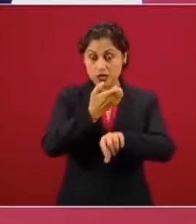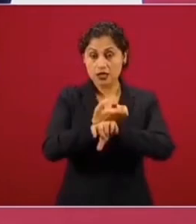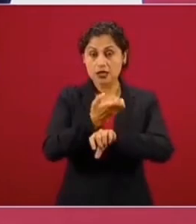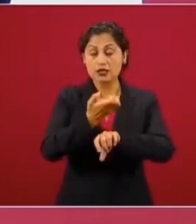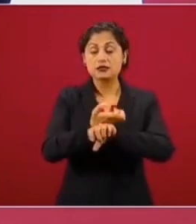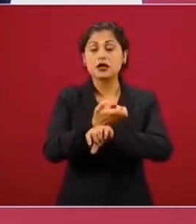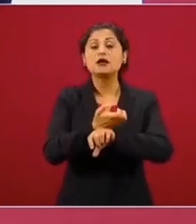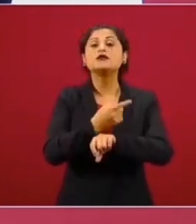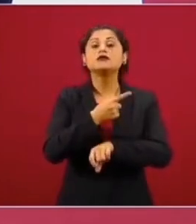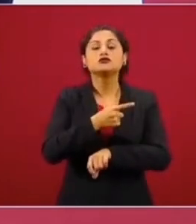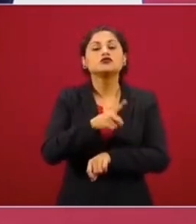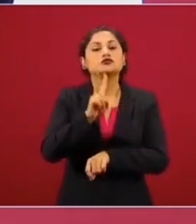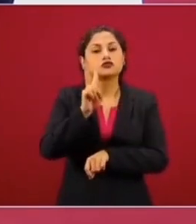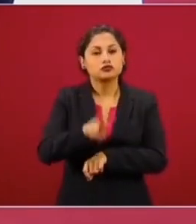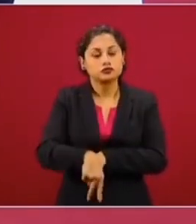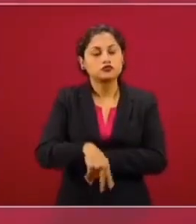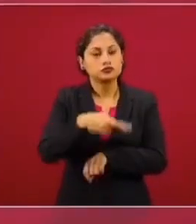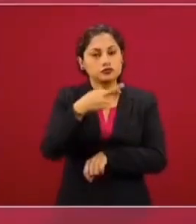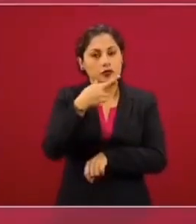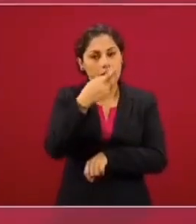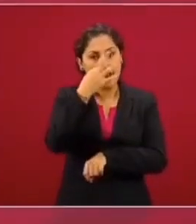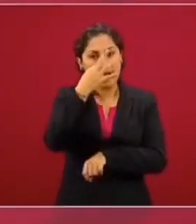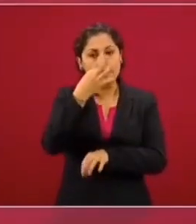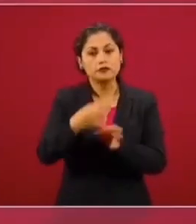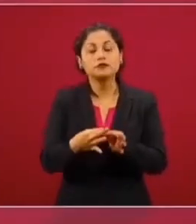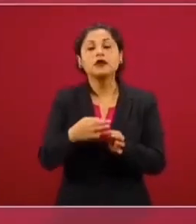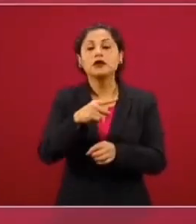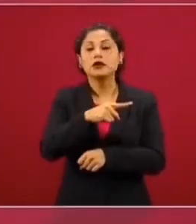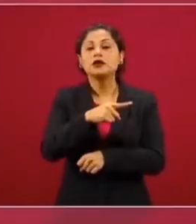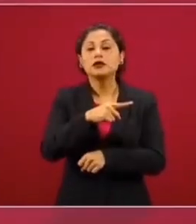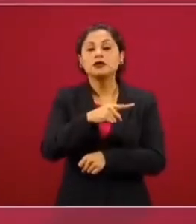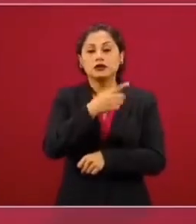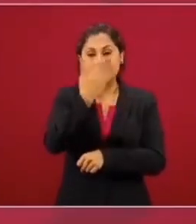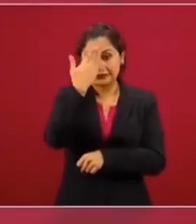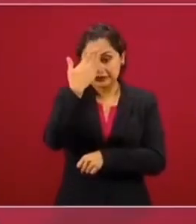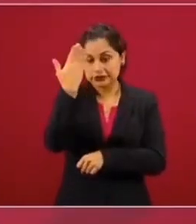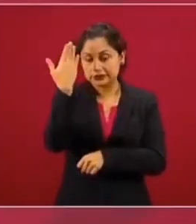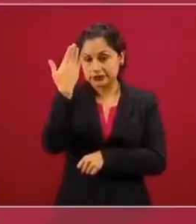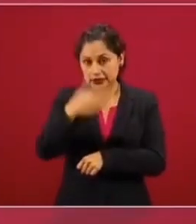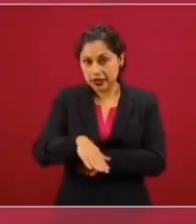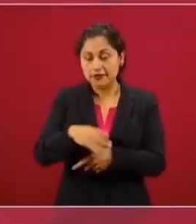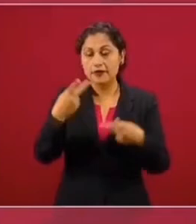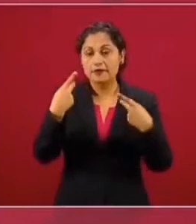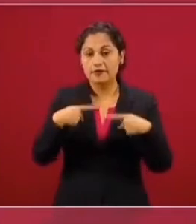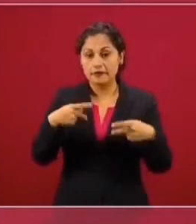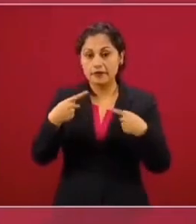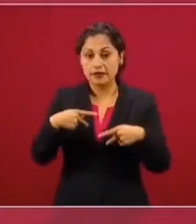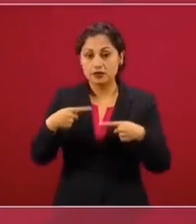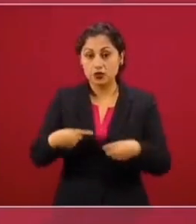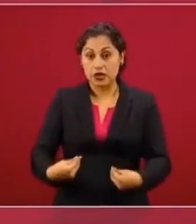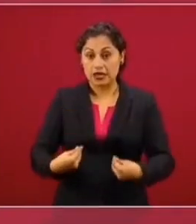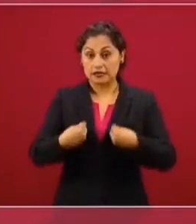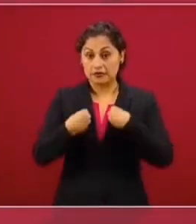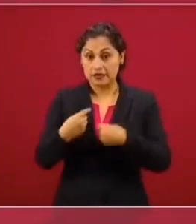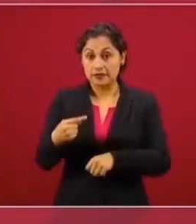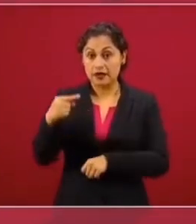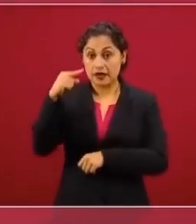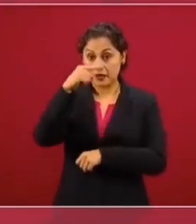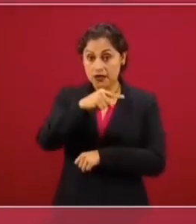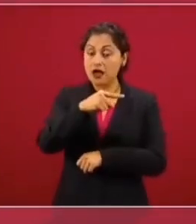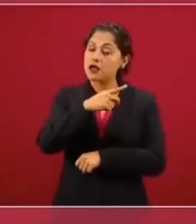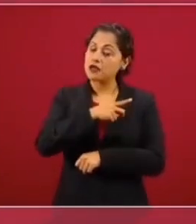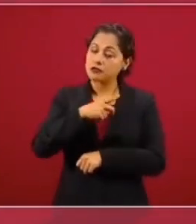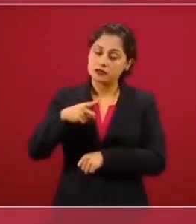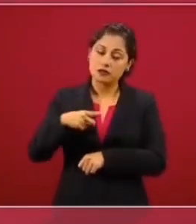asumiendo que deben proteger a quienes trabajan o viven allá, es el caso en Nueva York.